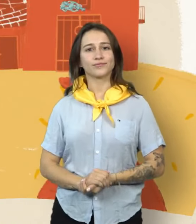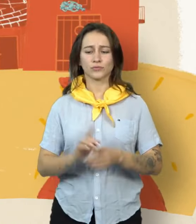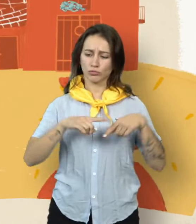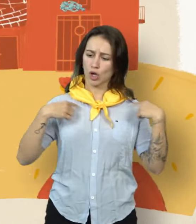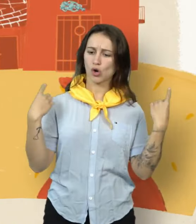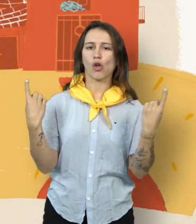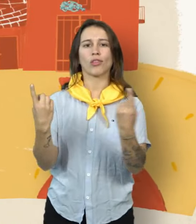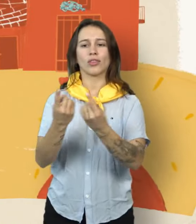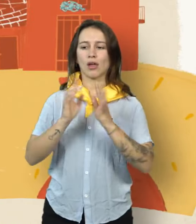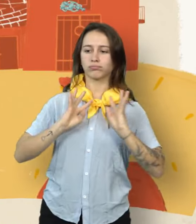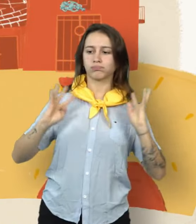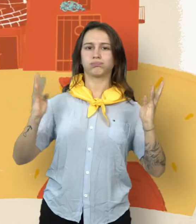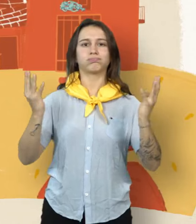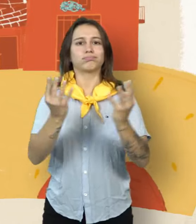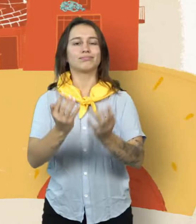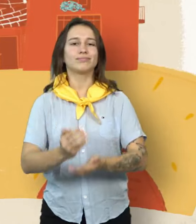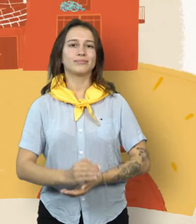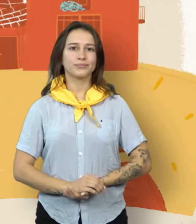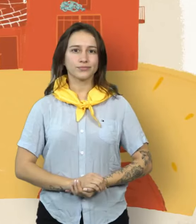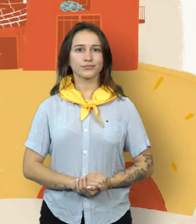rondita! ¡Aura!